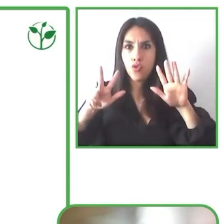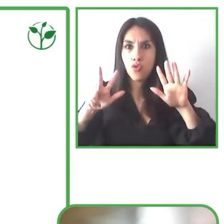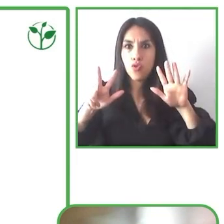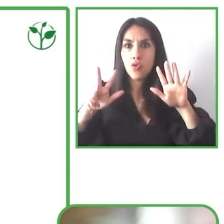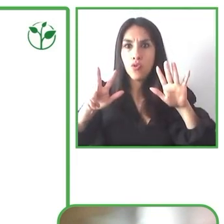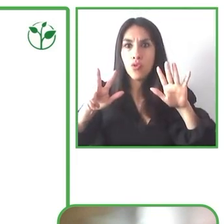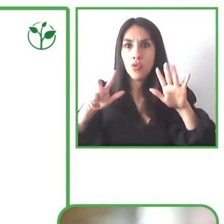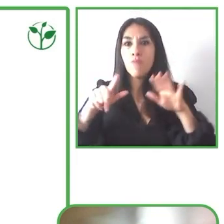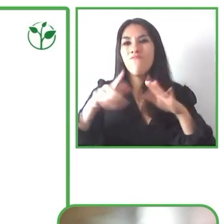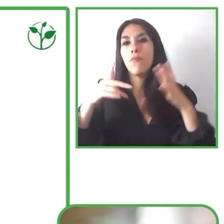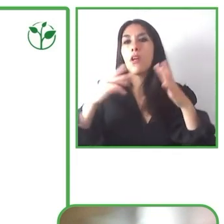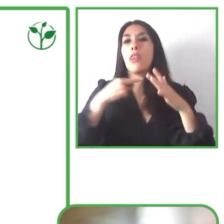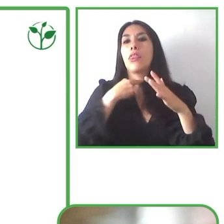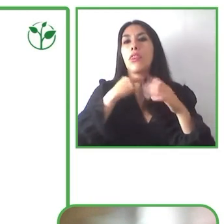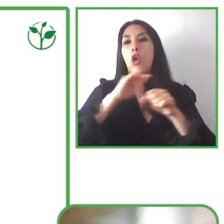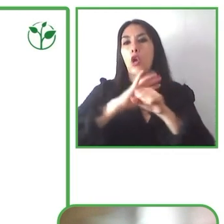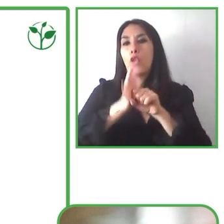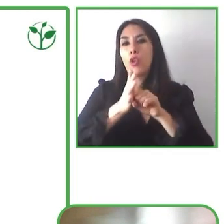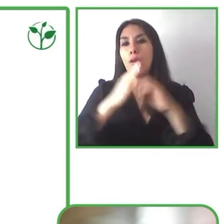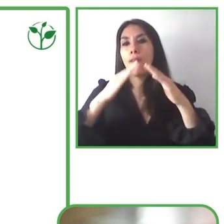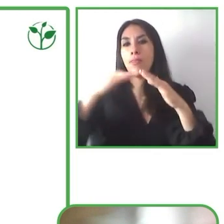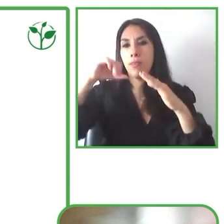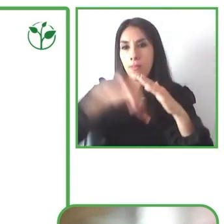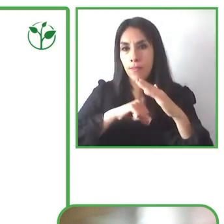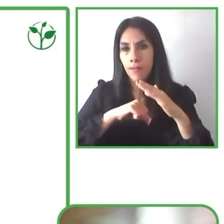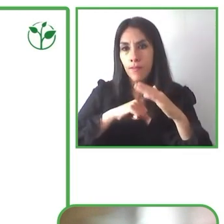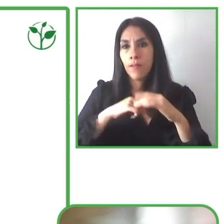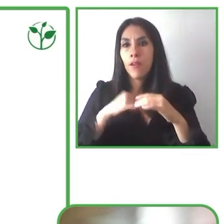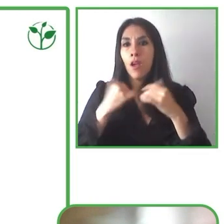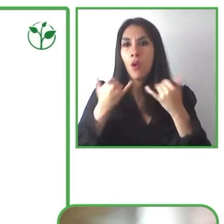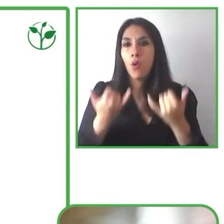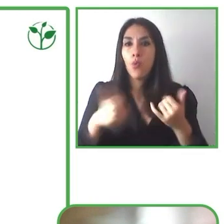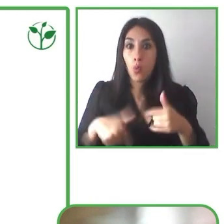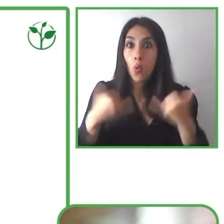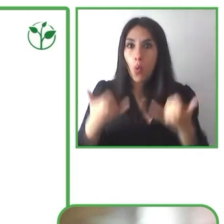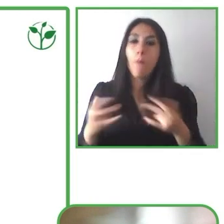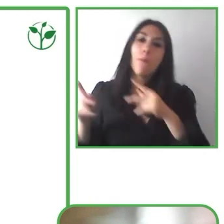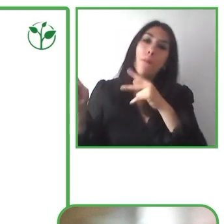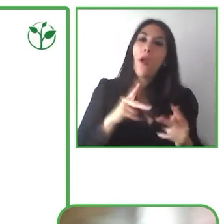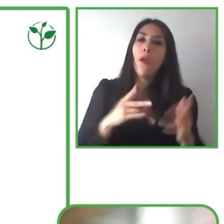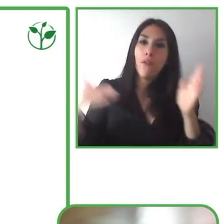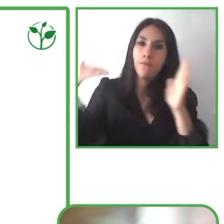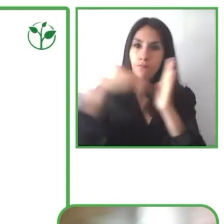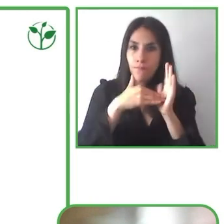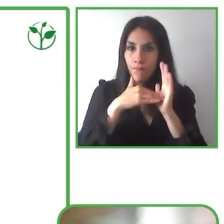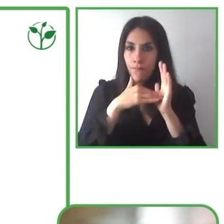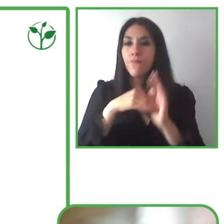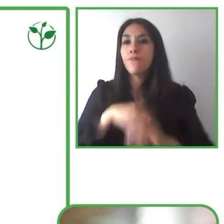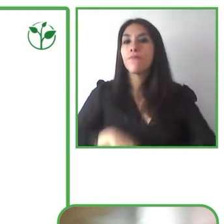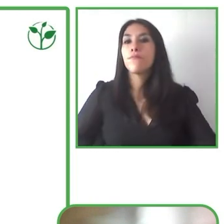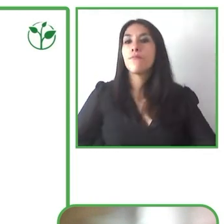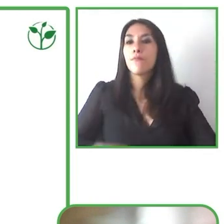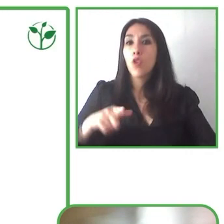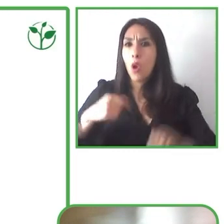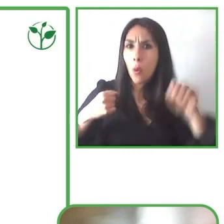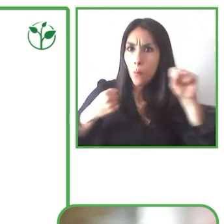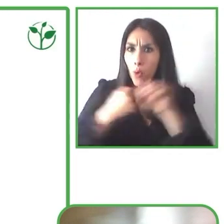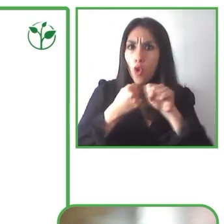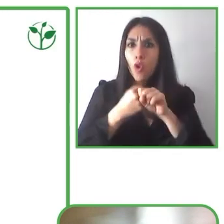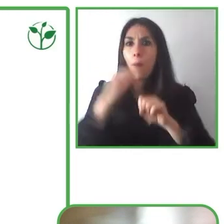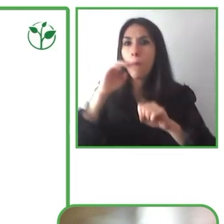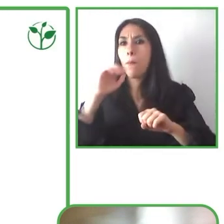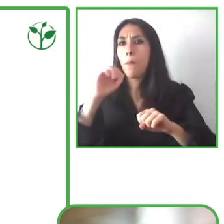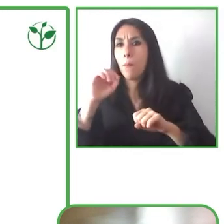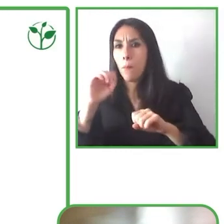éxito porque tenemos la colaboración y el apoyo de entidades públicas y privadas con patrocinios, con el préstamo de obras de arte, con la organización